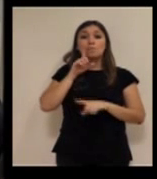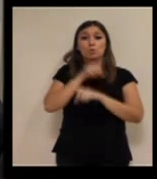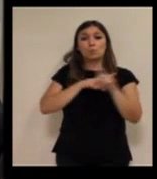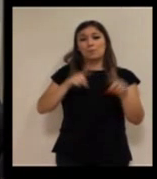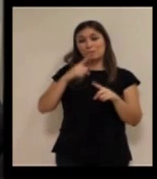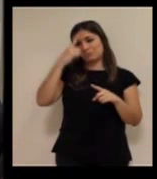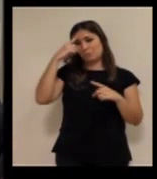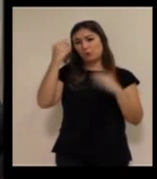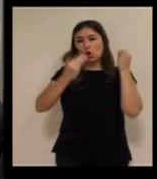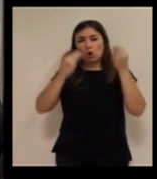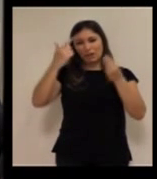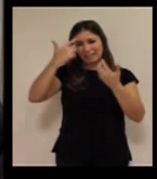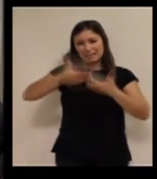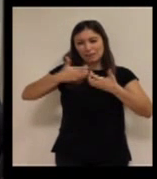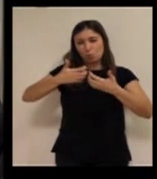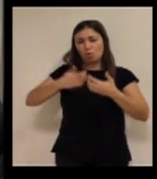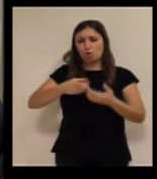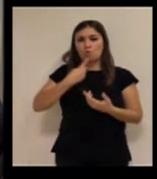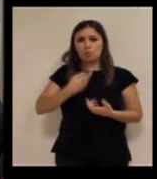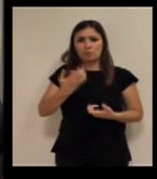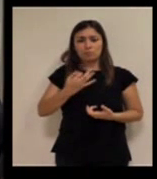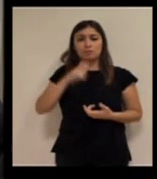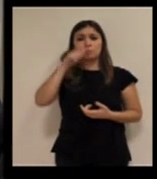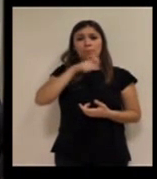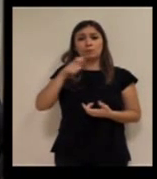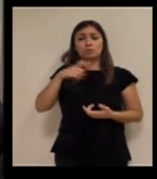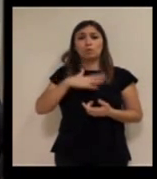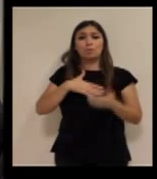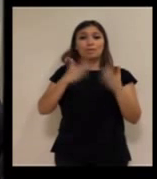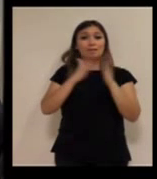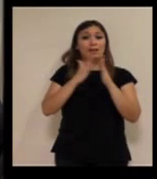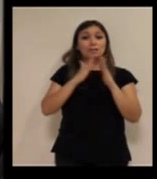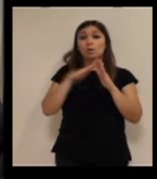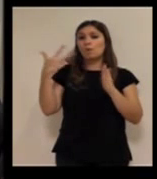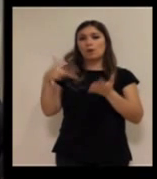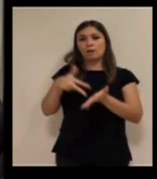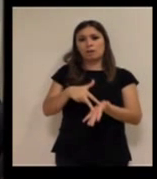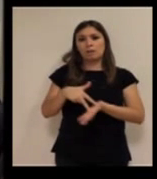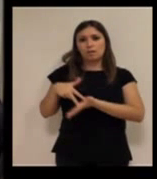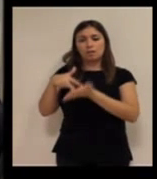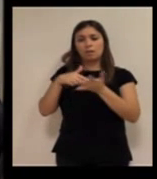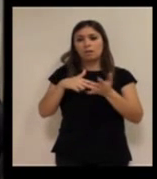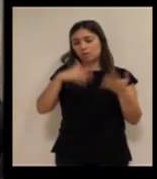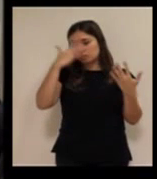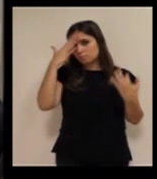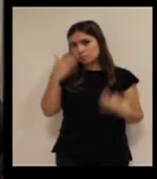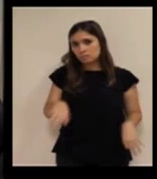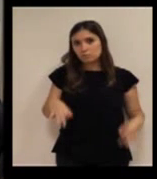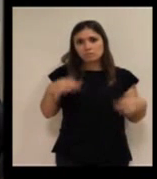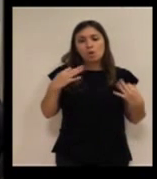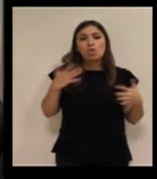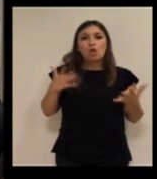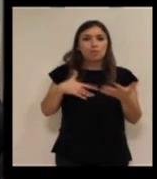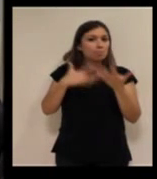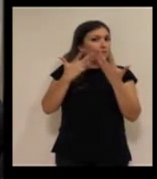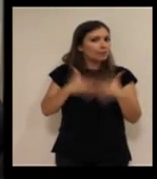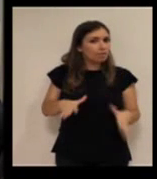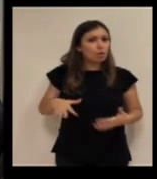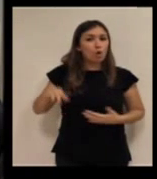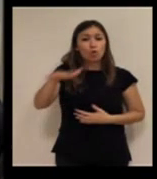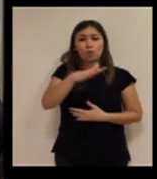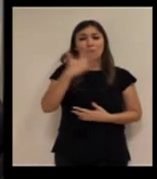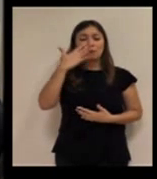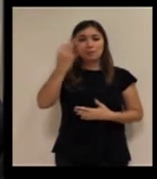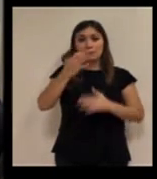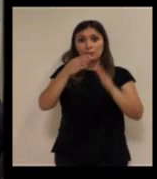Que en el caso de deterioro cognitivo, cuando el problema es que la persona deambula fuera de su domicilio y se despista o se pierde